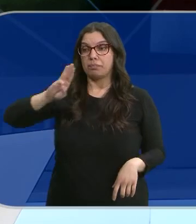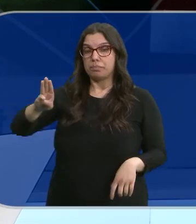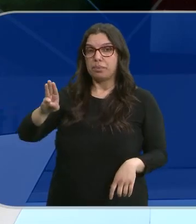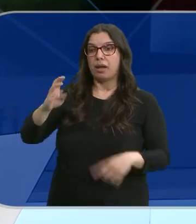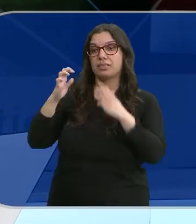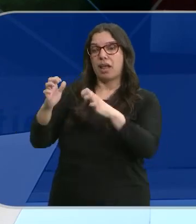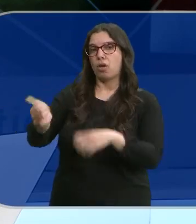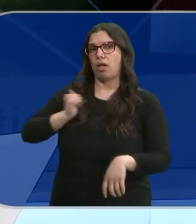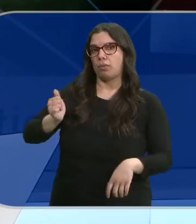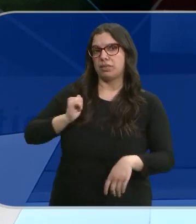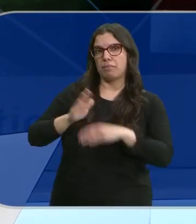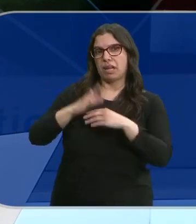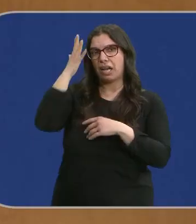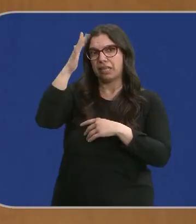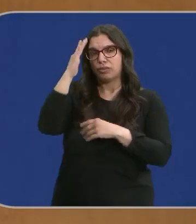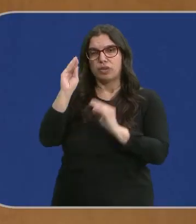con fines partidistas.